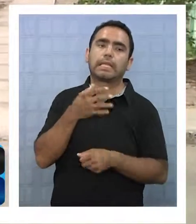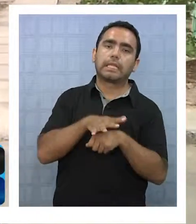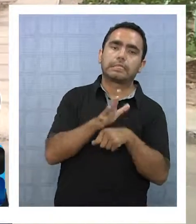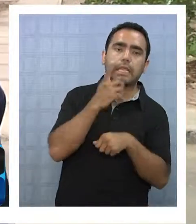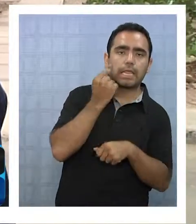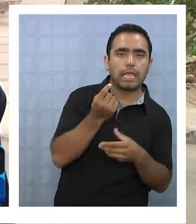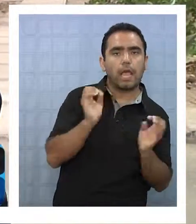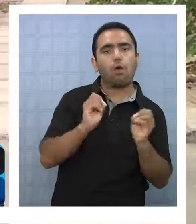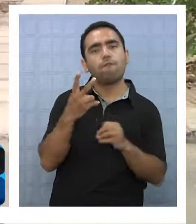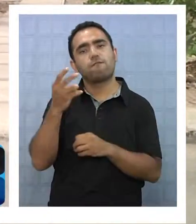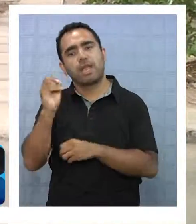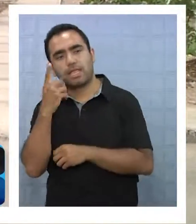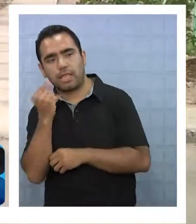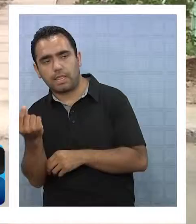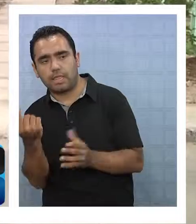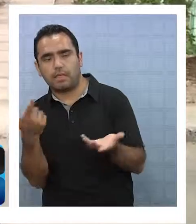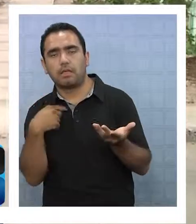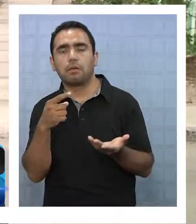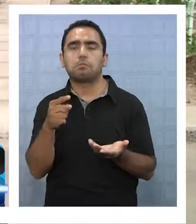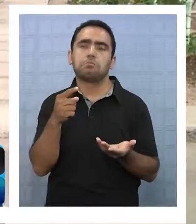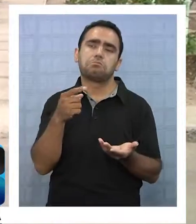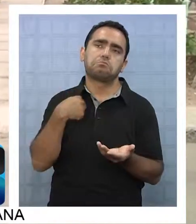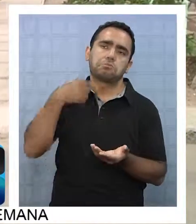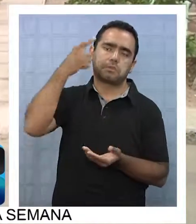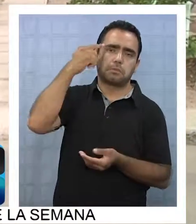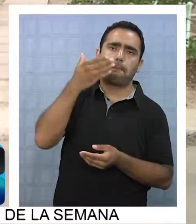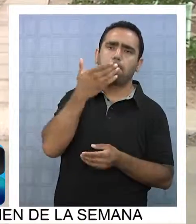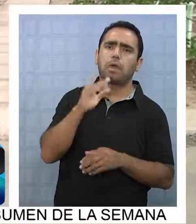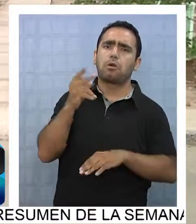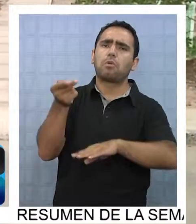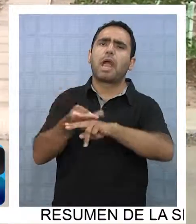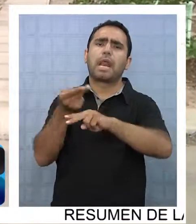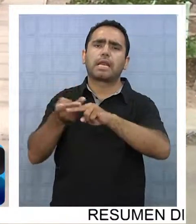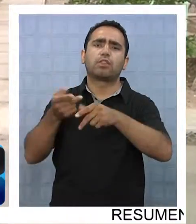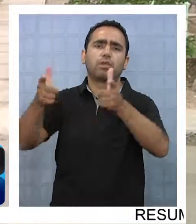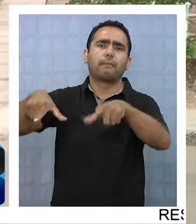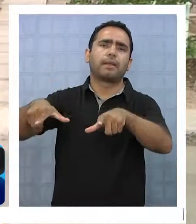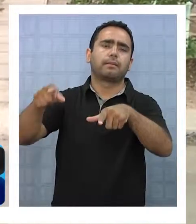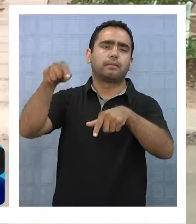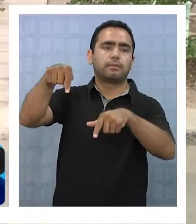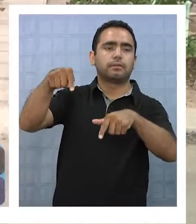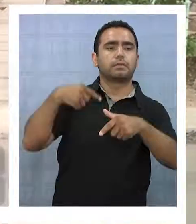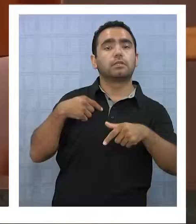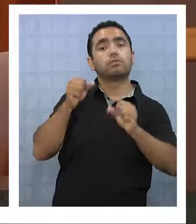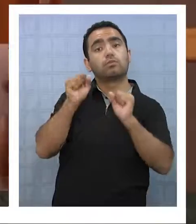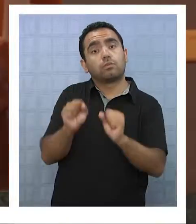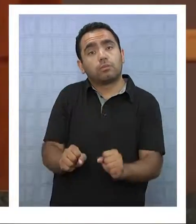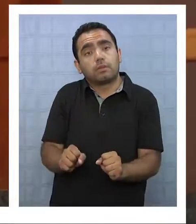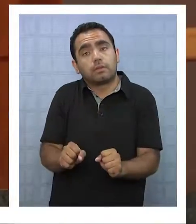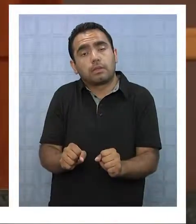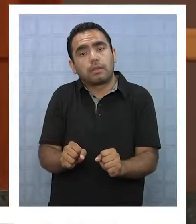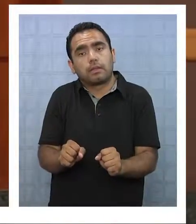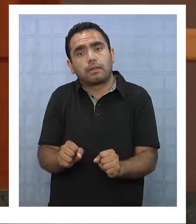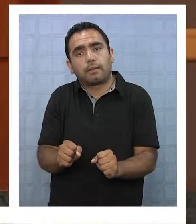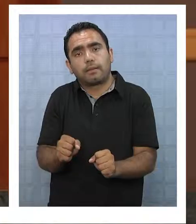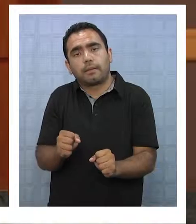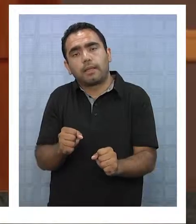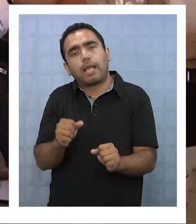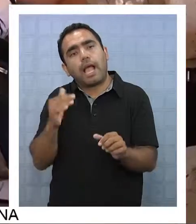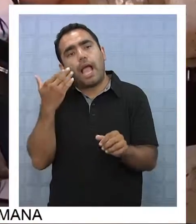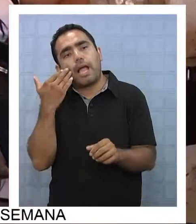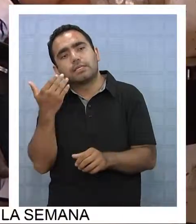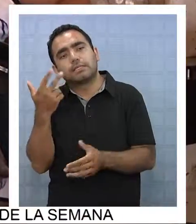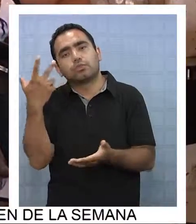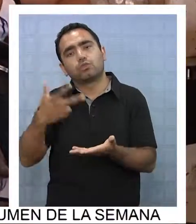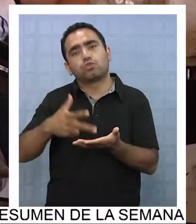prefieren hacer ese tipo de contratación. Eso hace que entonces podamos decir que llegamos a más de